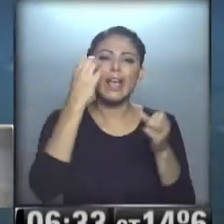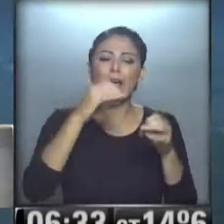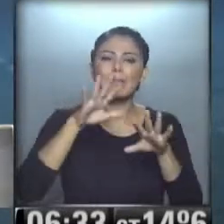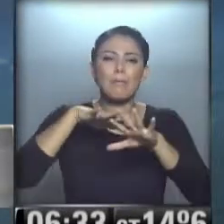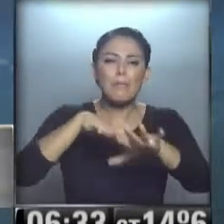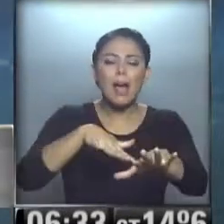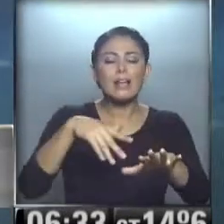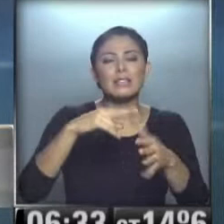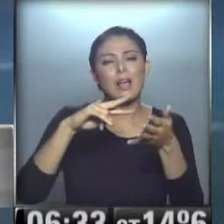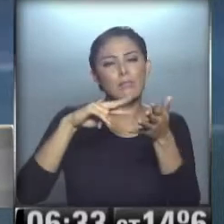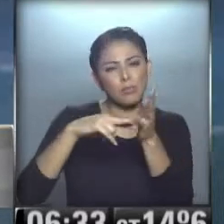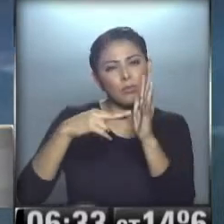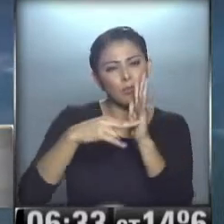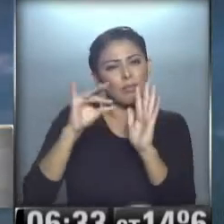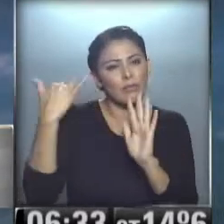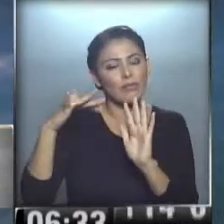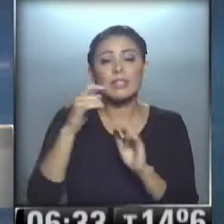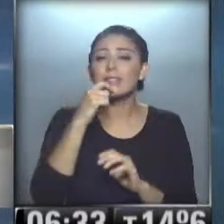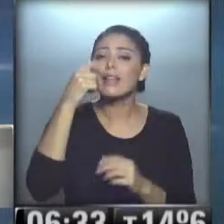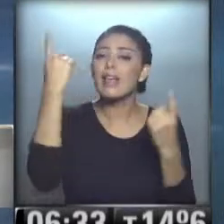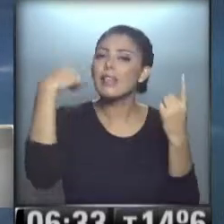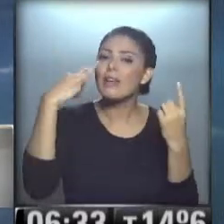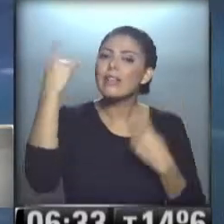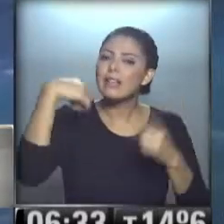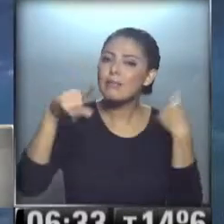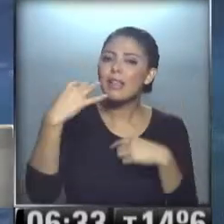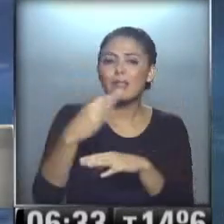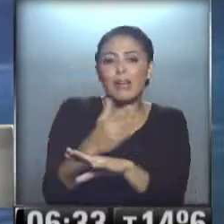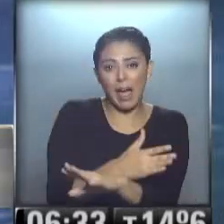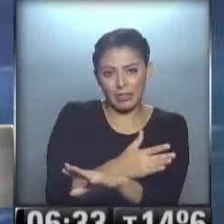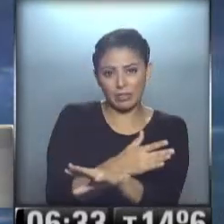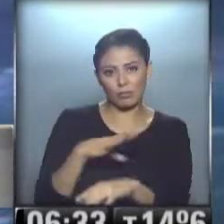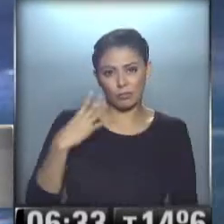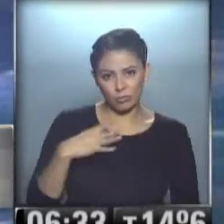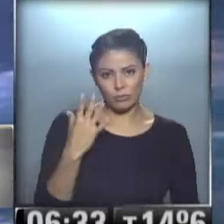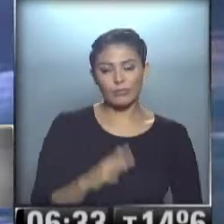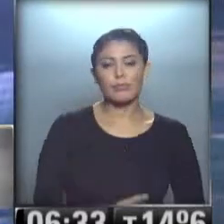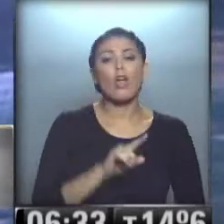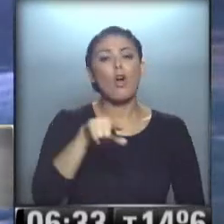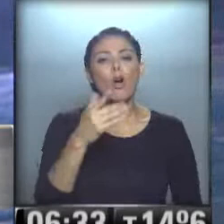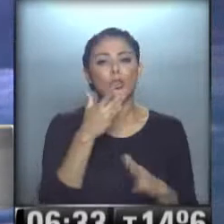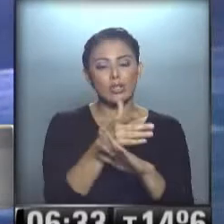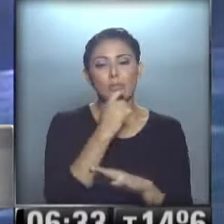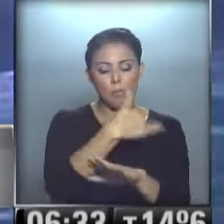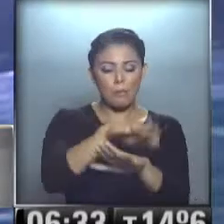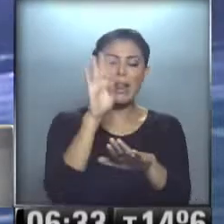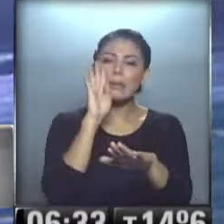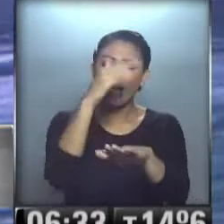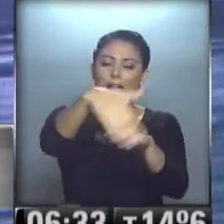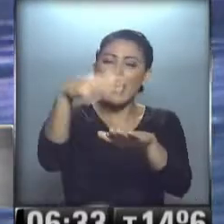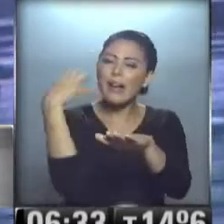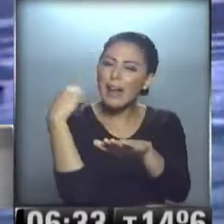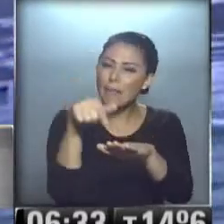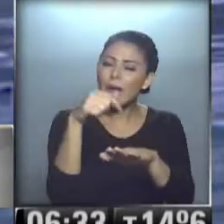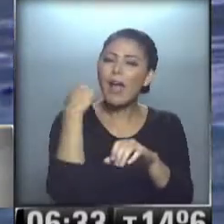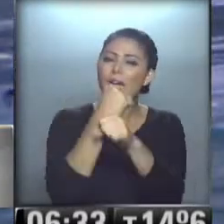que si tiene que hacer algún trámite en la zona céntrica... ...anticipe la llegada. En cuanto al resto de los ingresos ya cargada... ...Panamericana, General Paz,